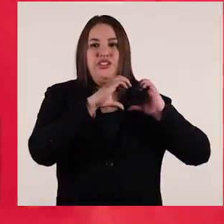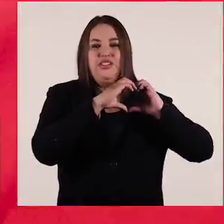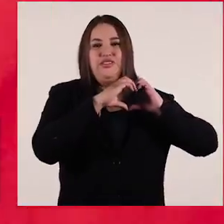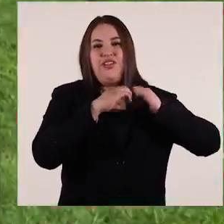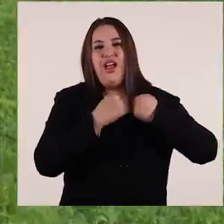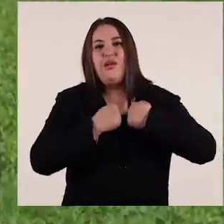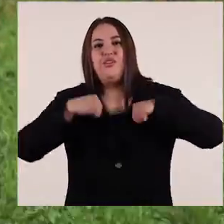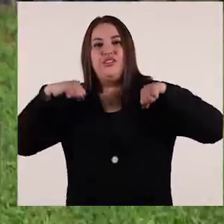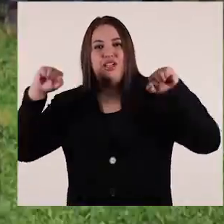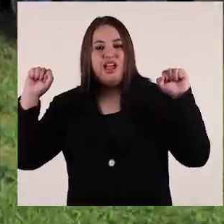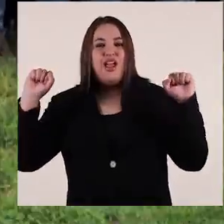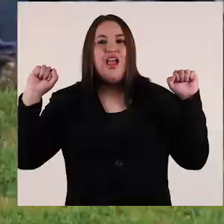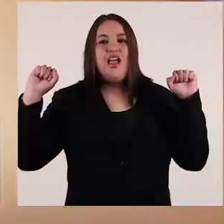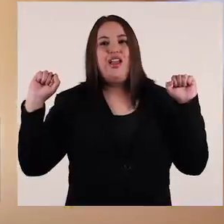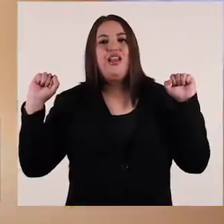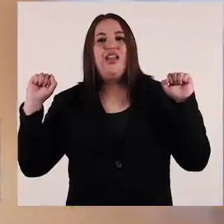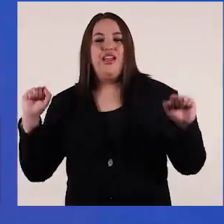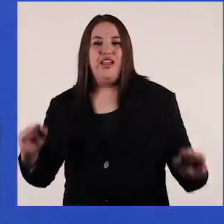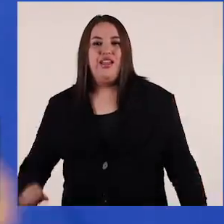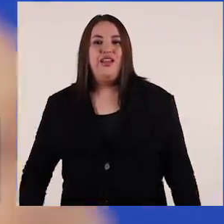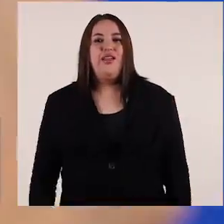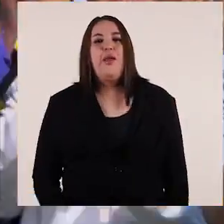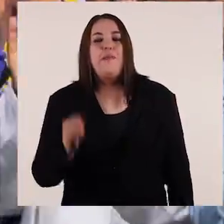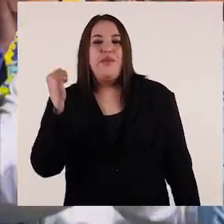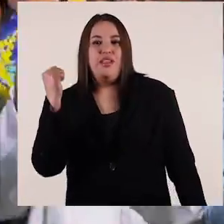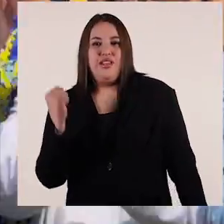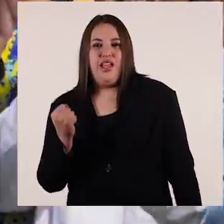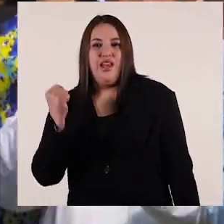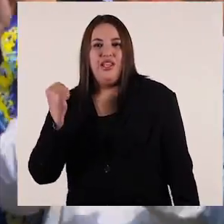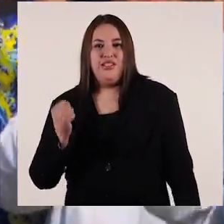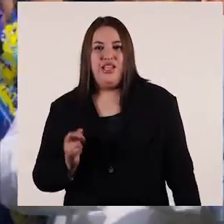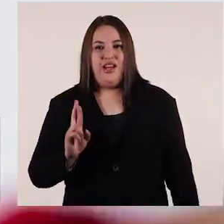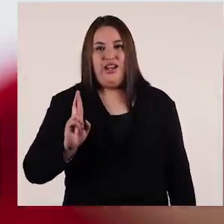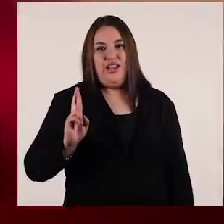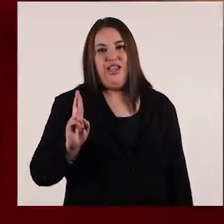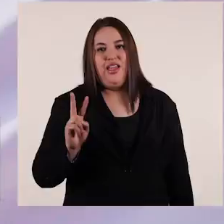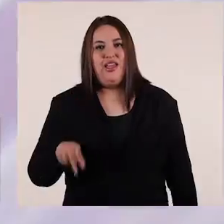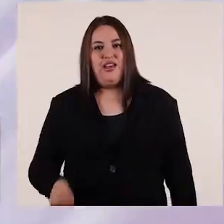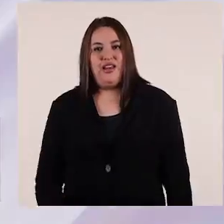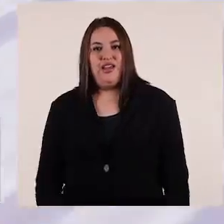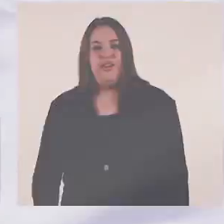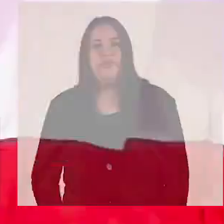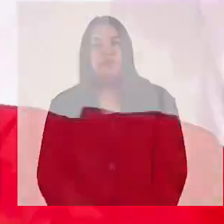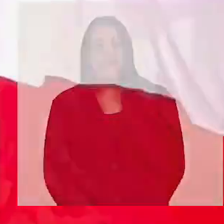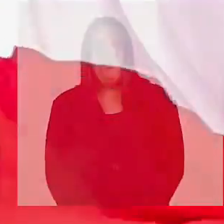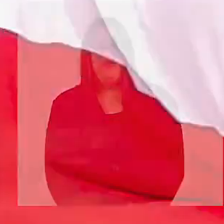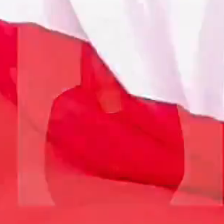corazones vamos a ganar. Piñera SRN. Piñera